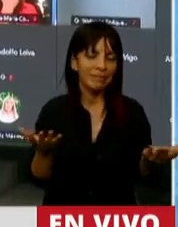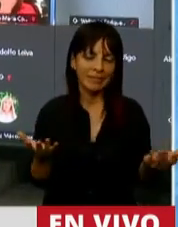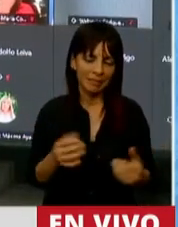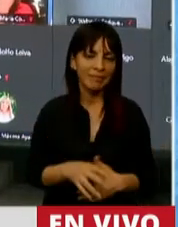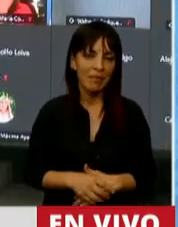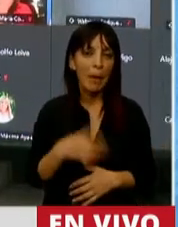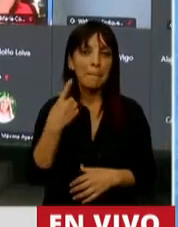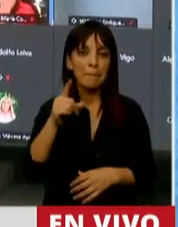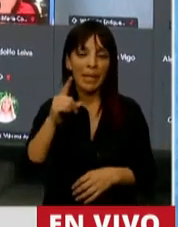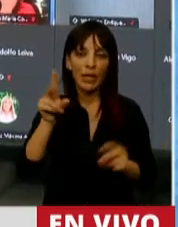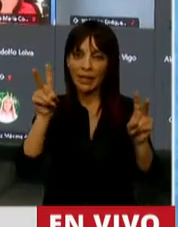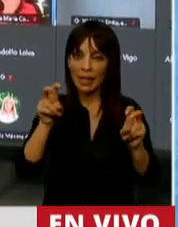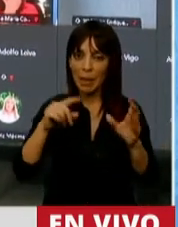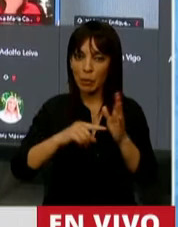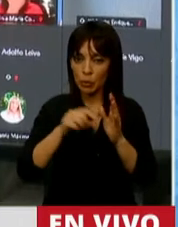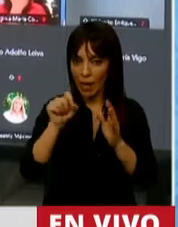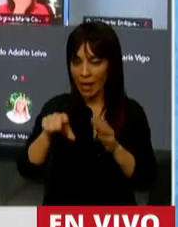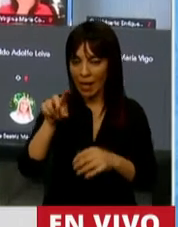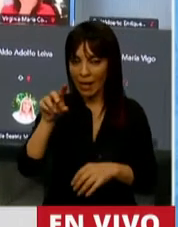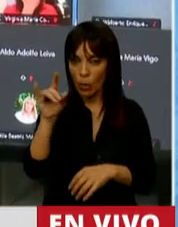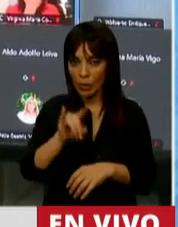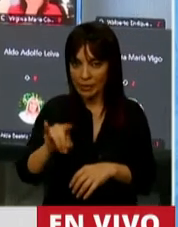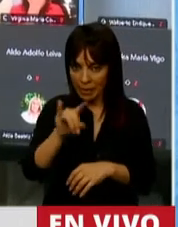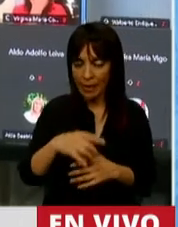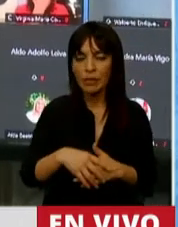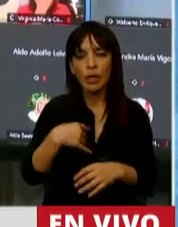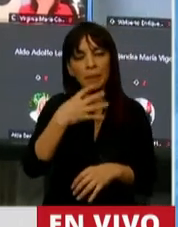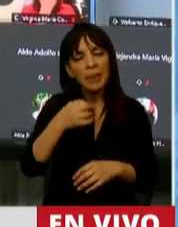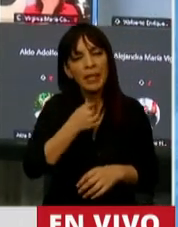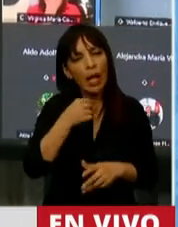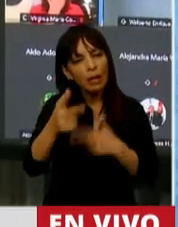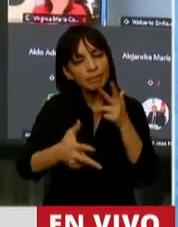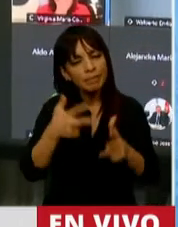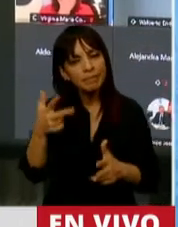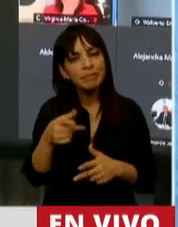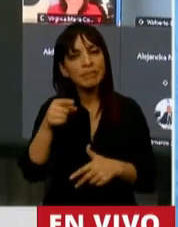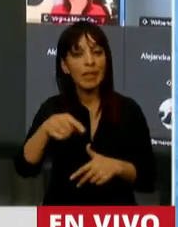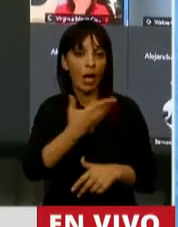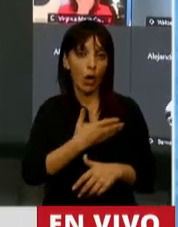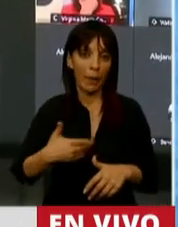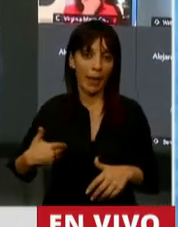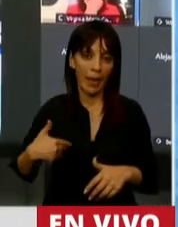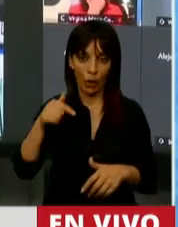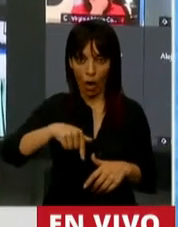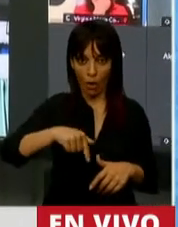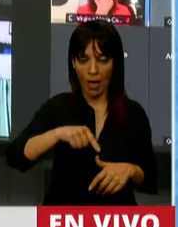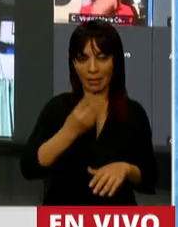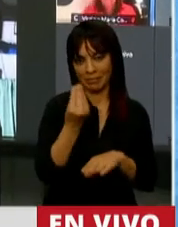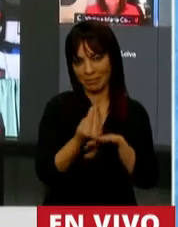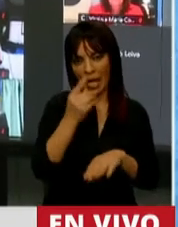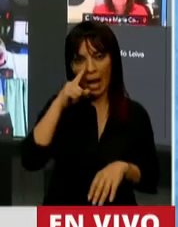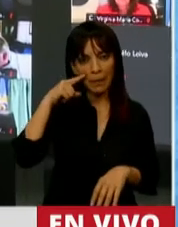caso puntual de la universidad, porque me quiero referir la verdad, que en este gobierno, el de Alberto,